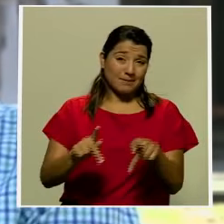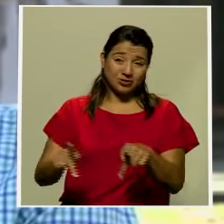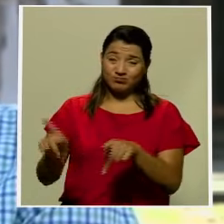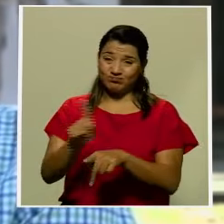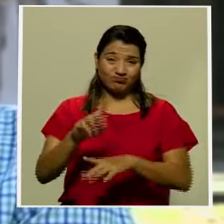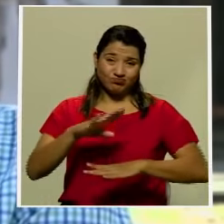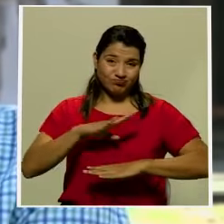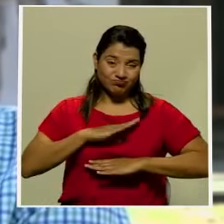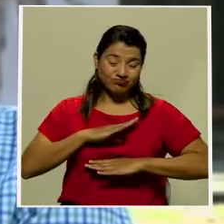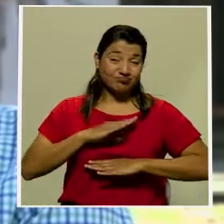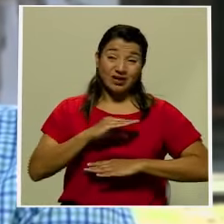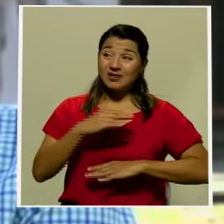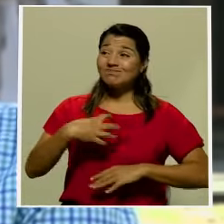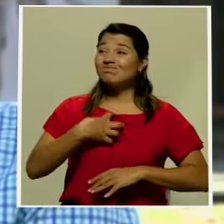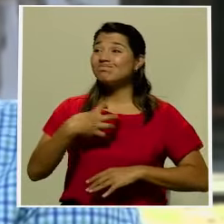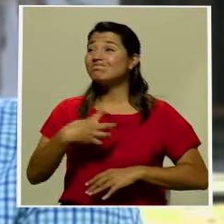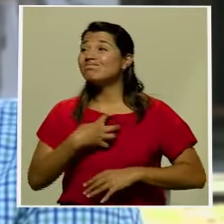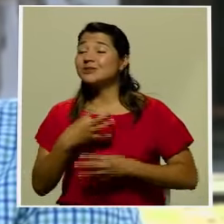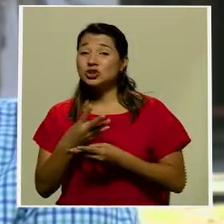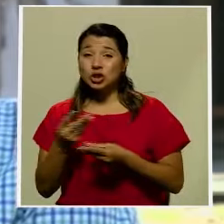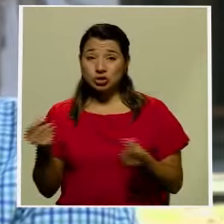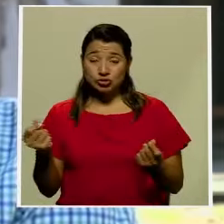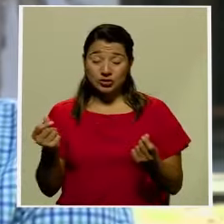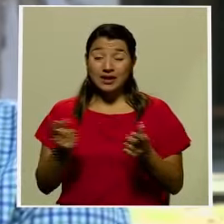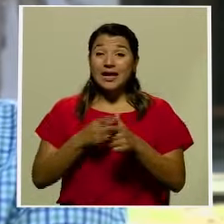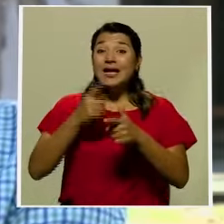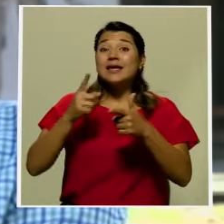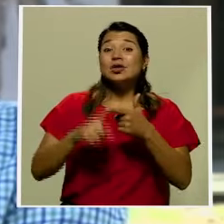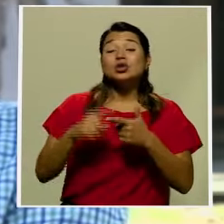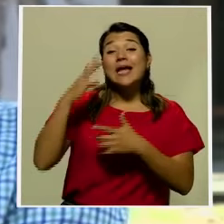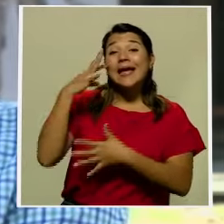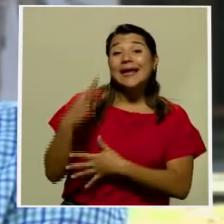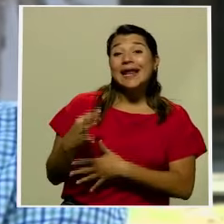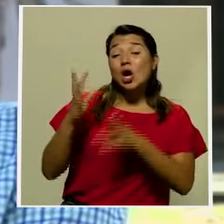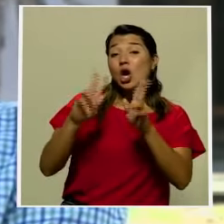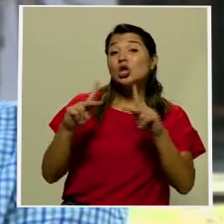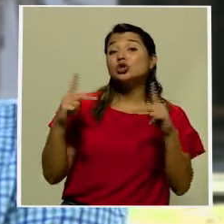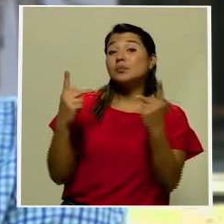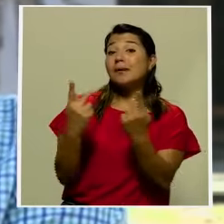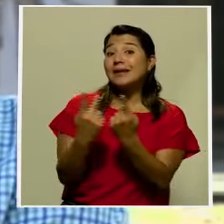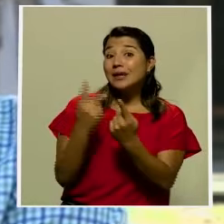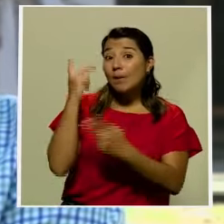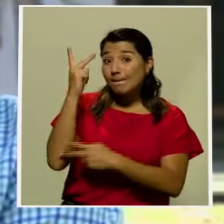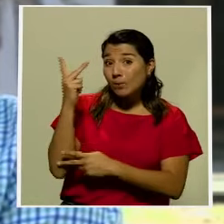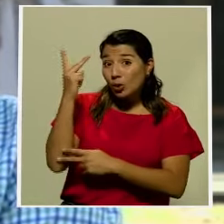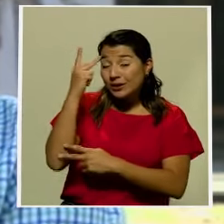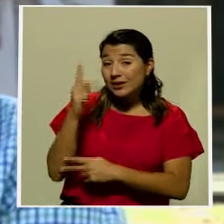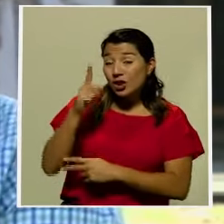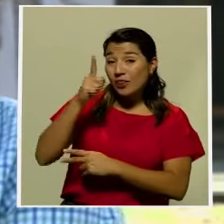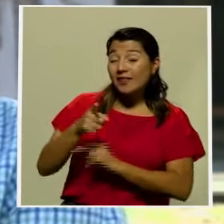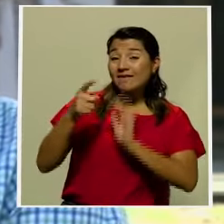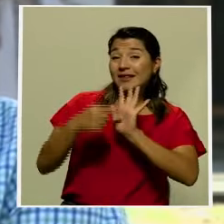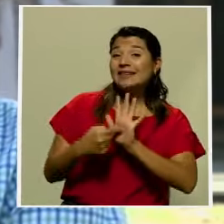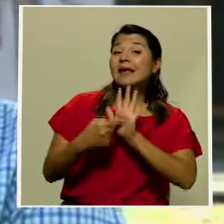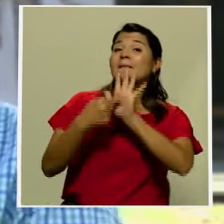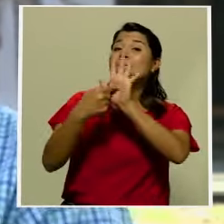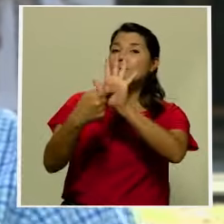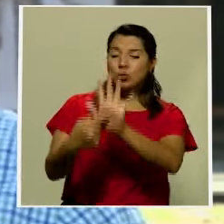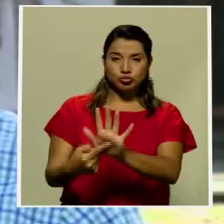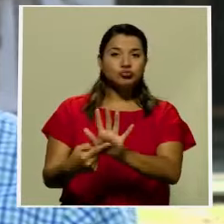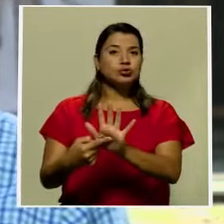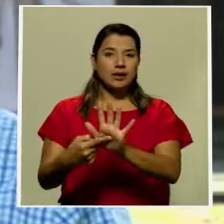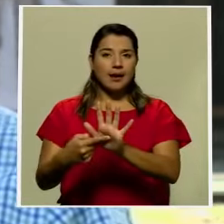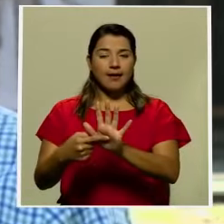venido reclamando acciones en ese sentido Entonces, creo que los partidos tendrán que demostrar la seriedad con la que